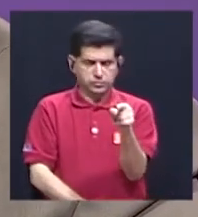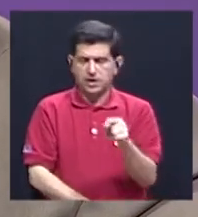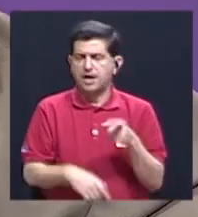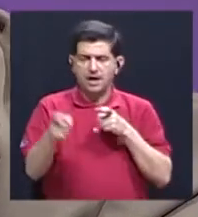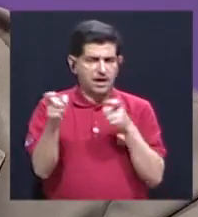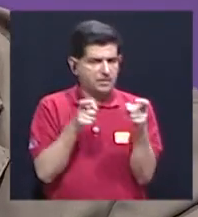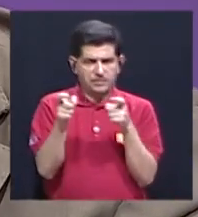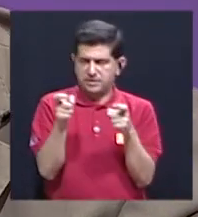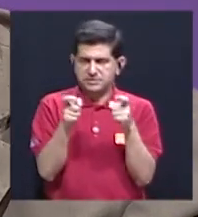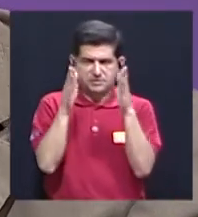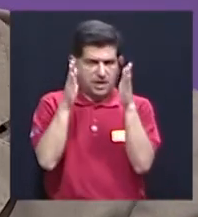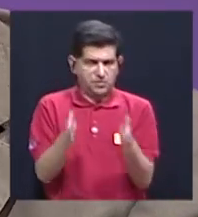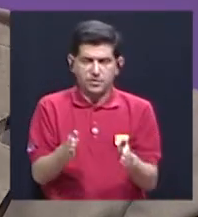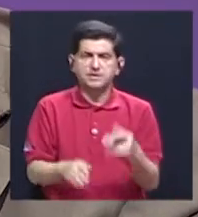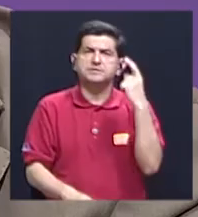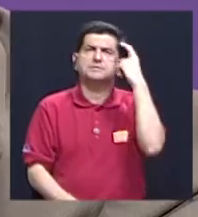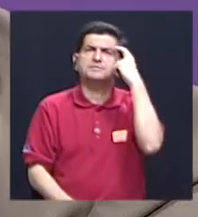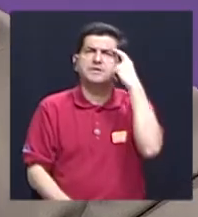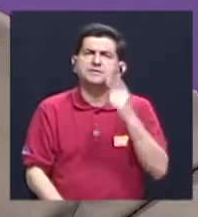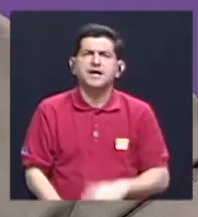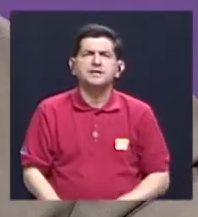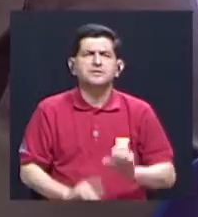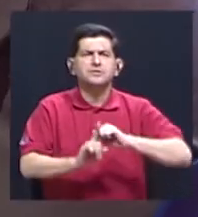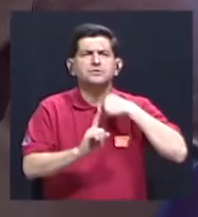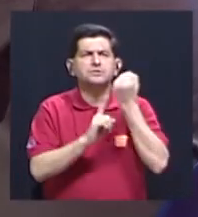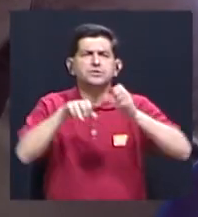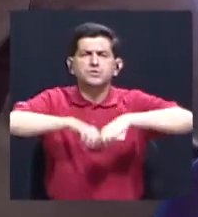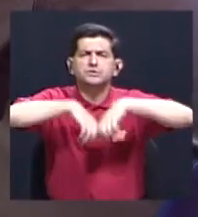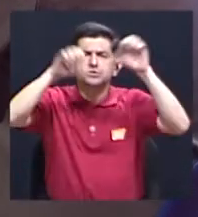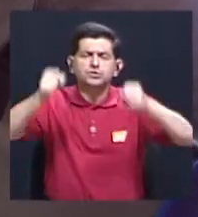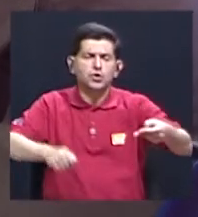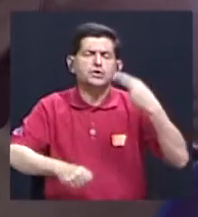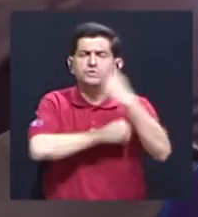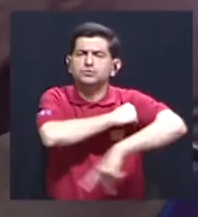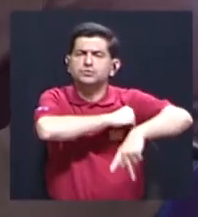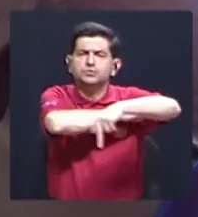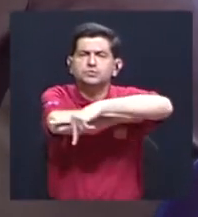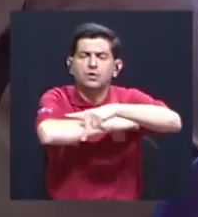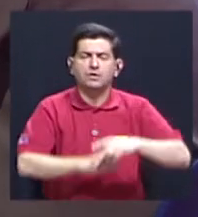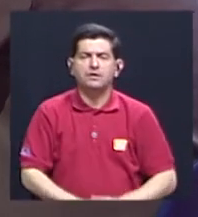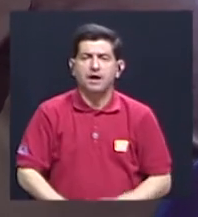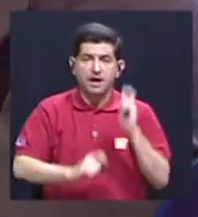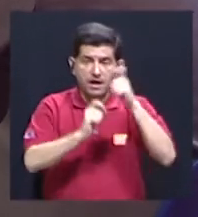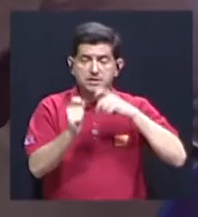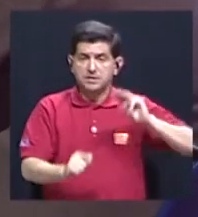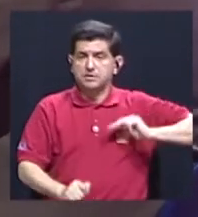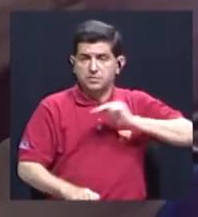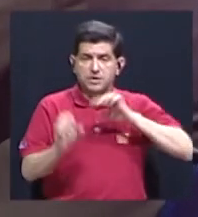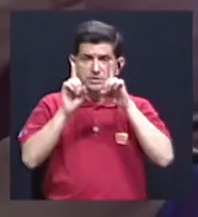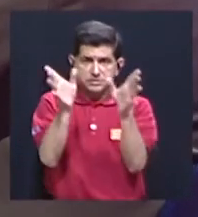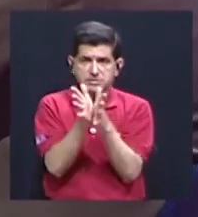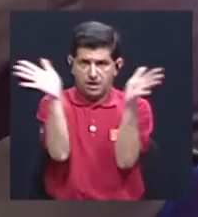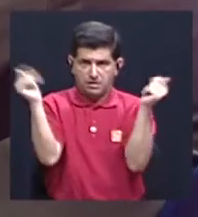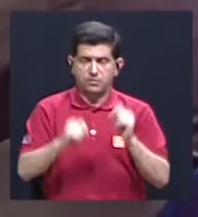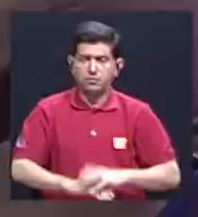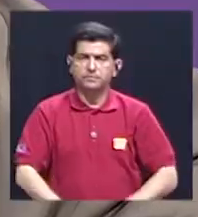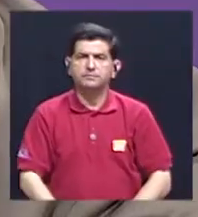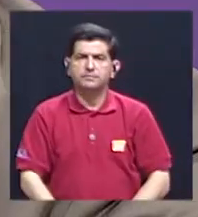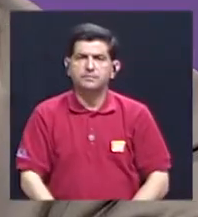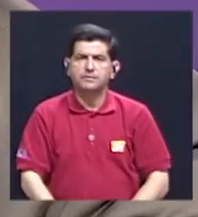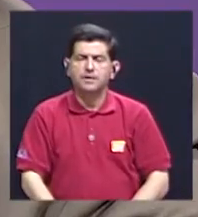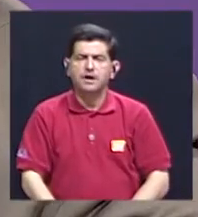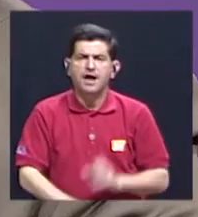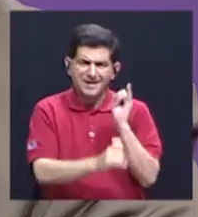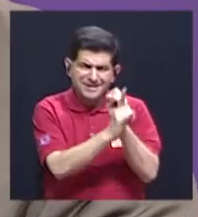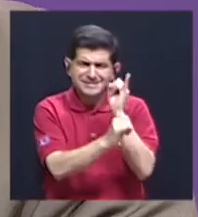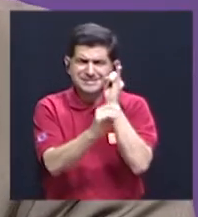administración, sino de algo que se ha dado sistemáticamente en la historia de nuestro país, específicamente en el Ministerio de Educación Pública. Ha estado